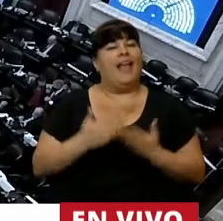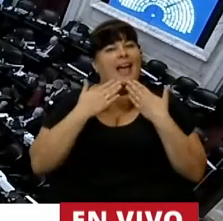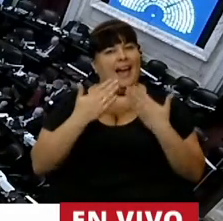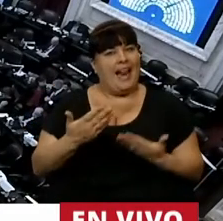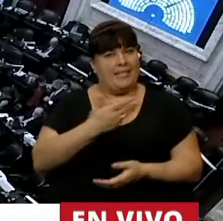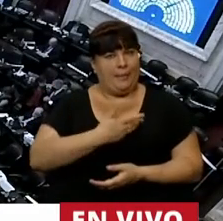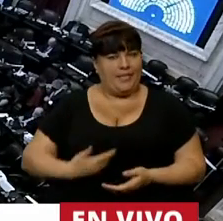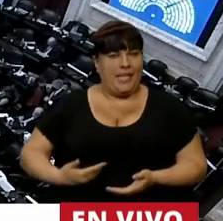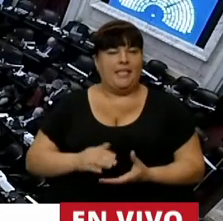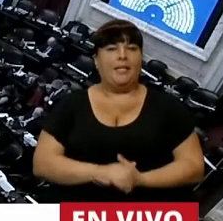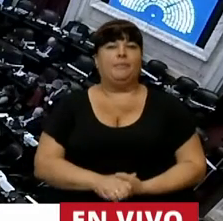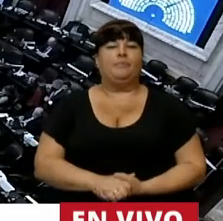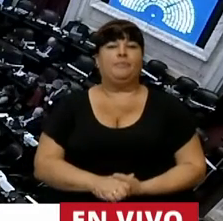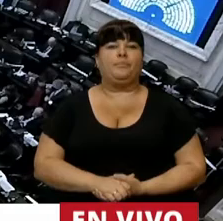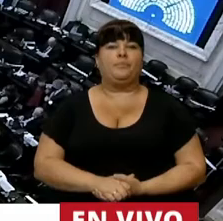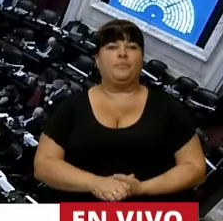Gracias, señor Presidente.